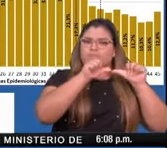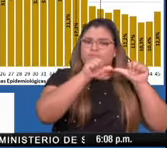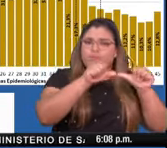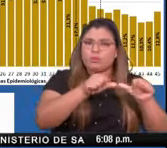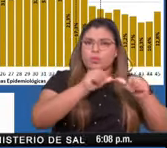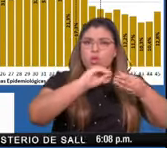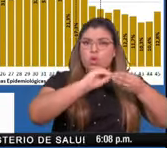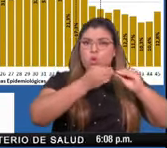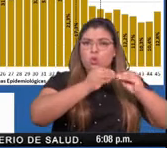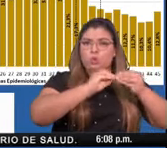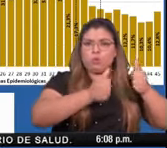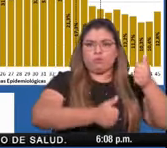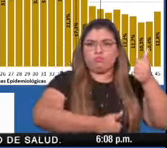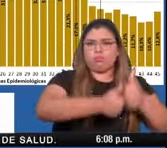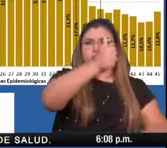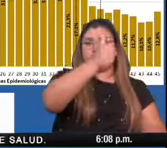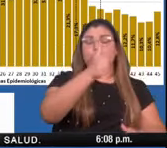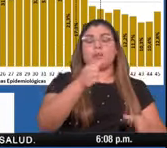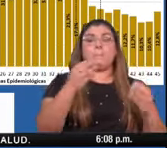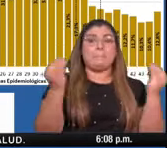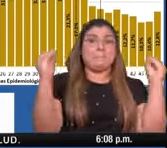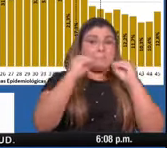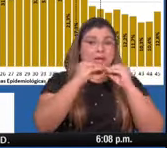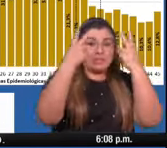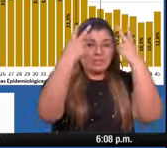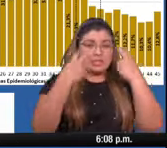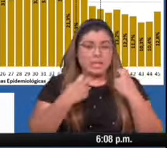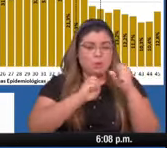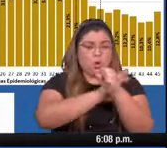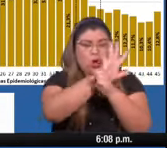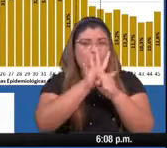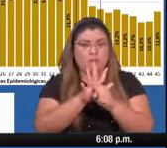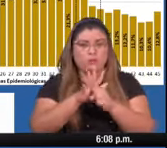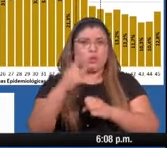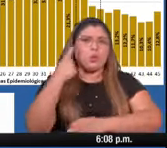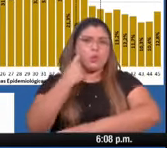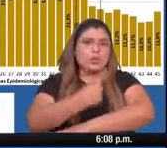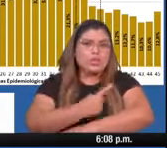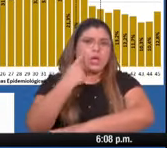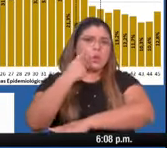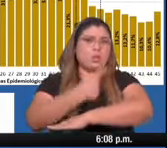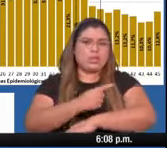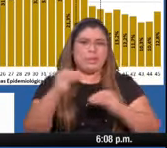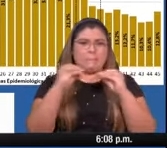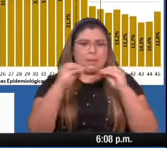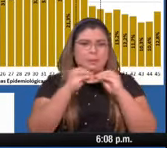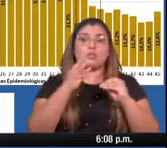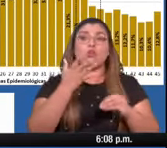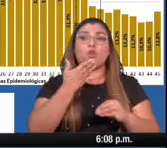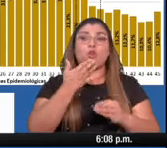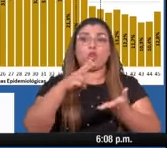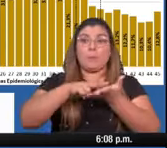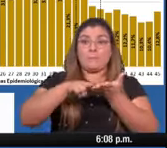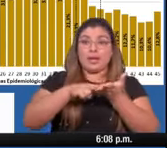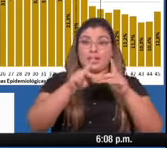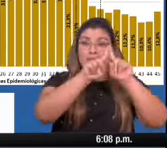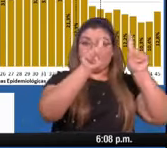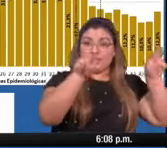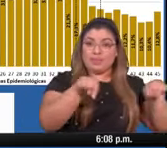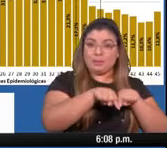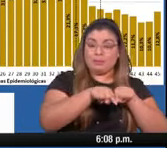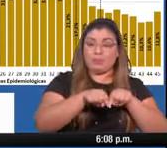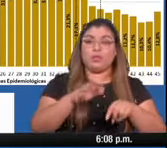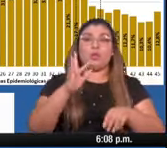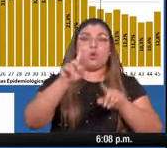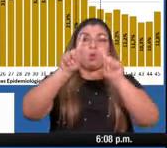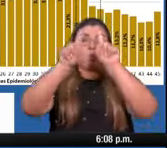alto número de pruebas por día por semana epidemiológica en el lado verde y en el lado amarillo,